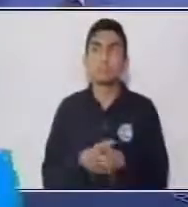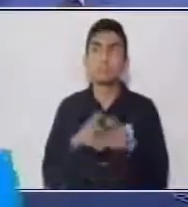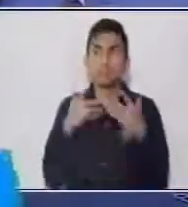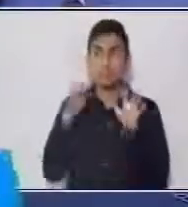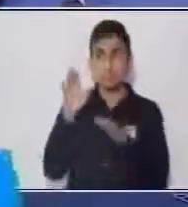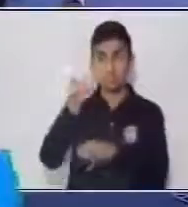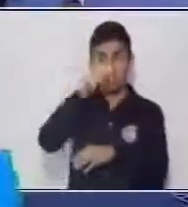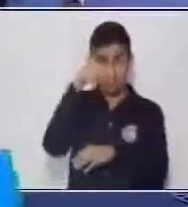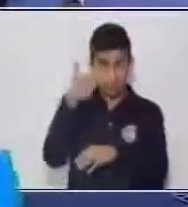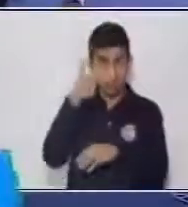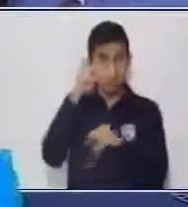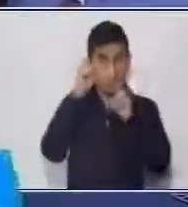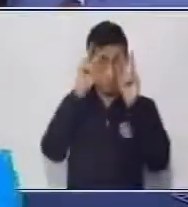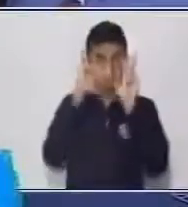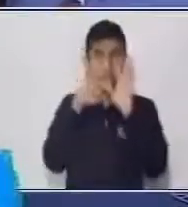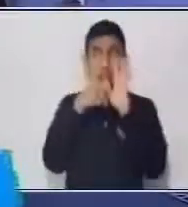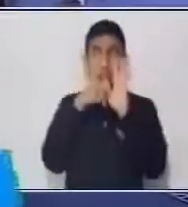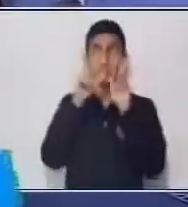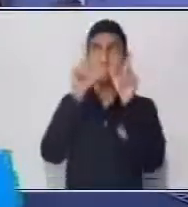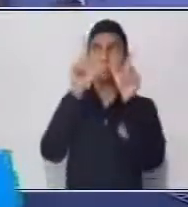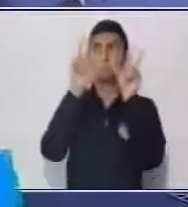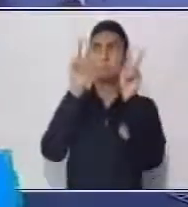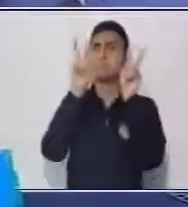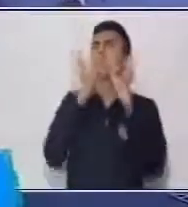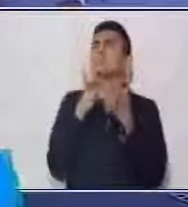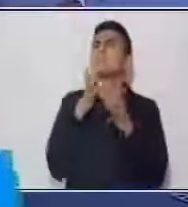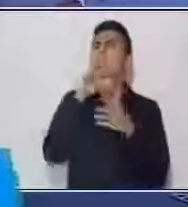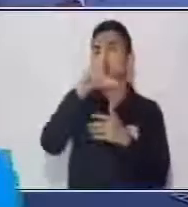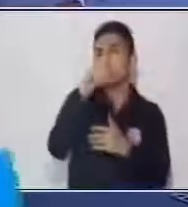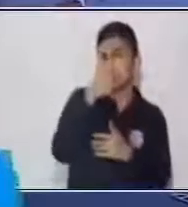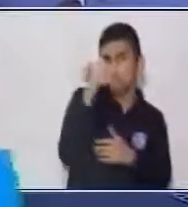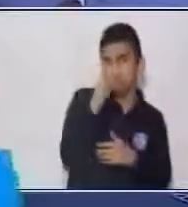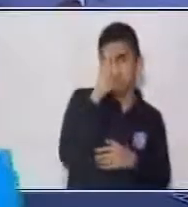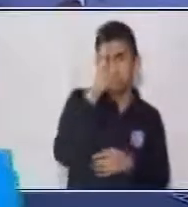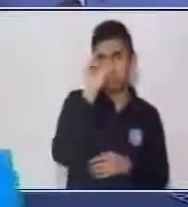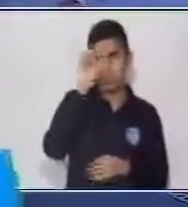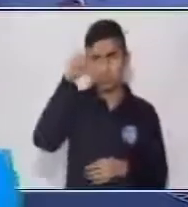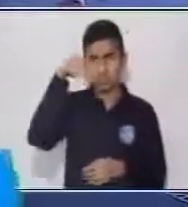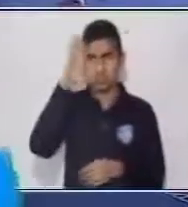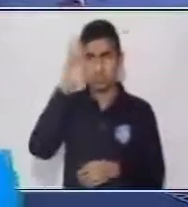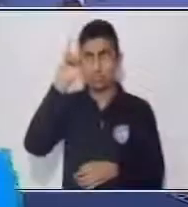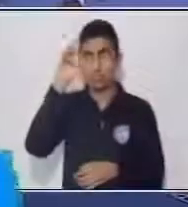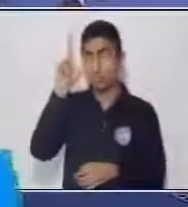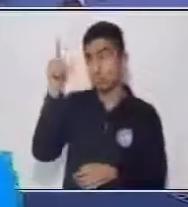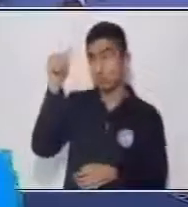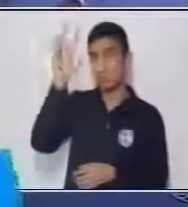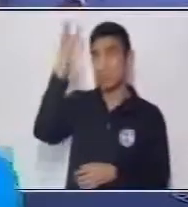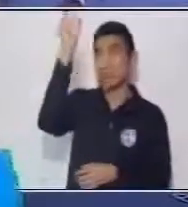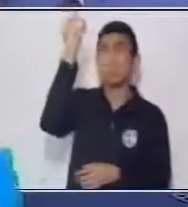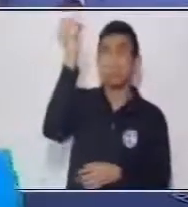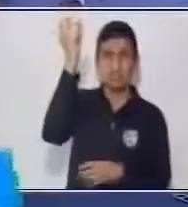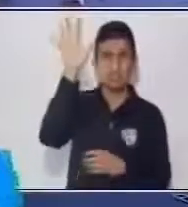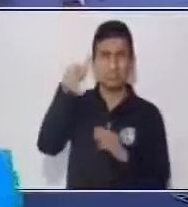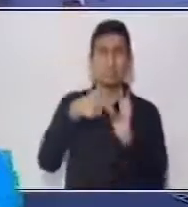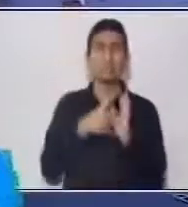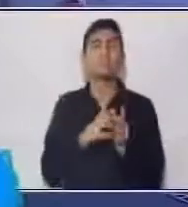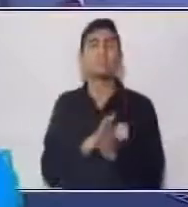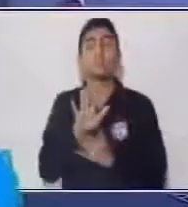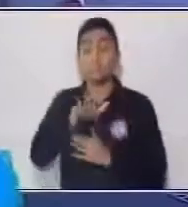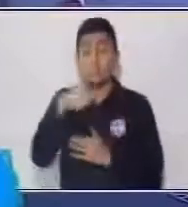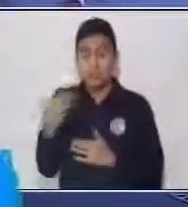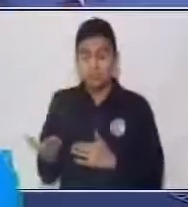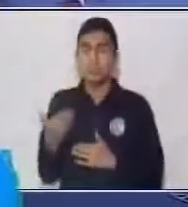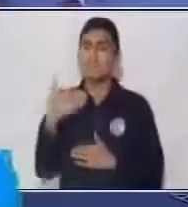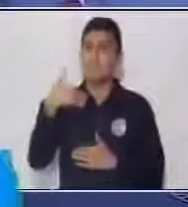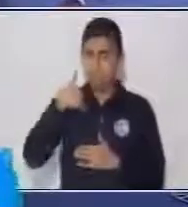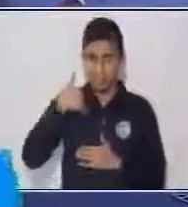tiene como título La Bombilla. Dice, ayer tuvimos una experiencia que no